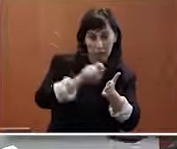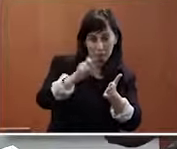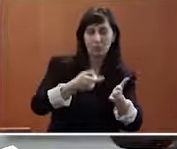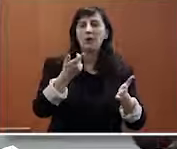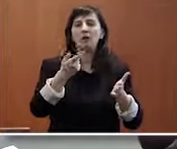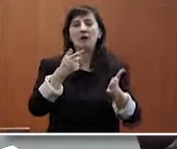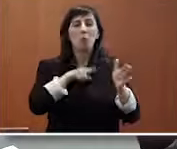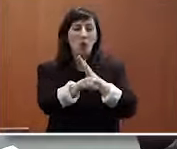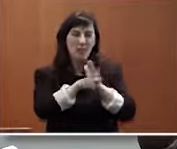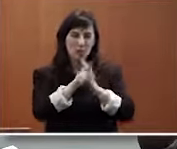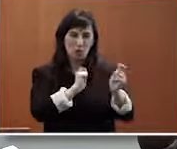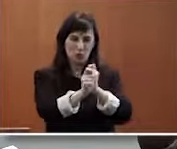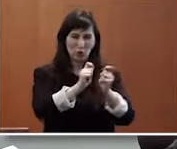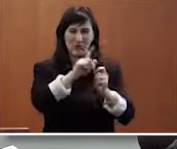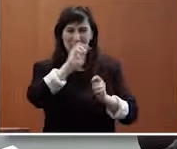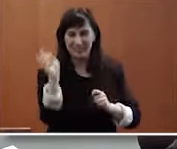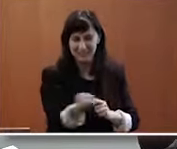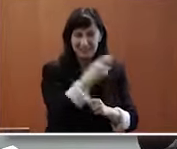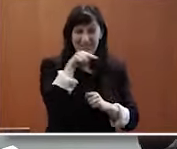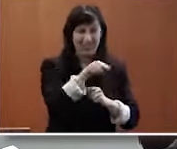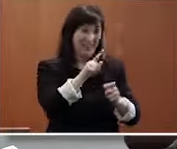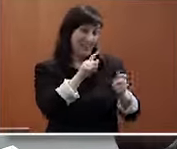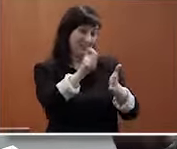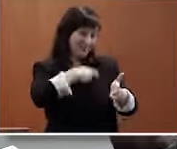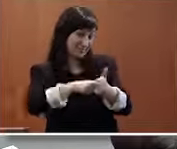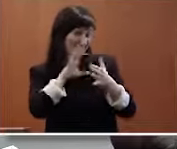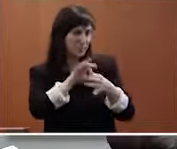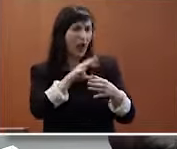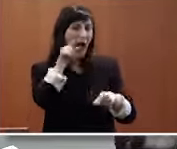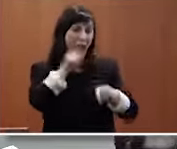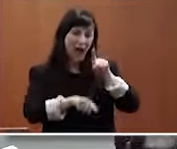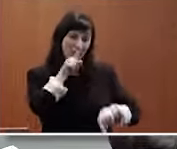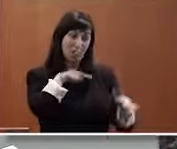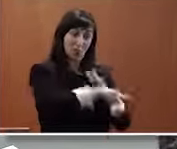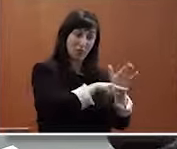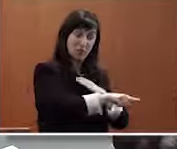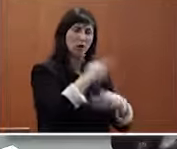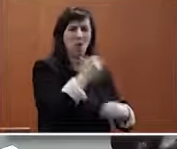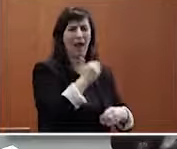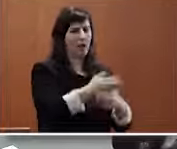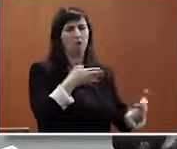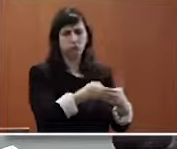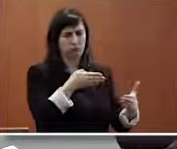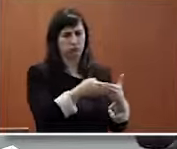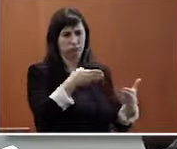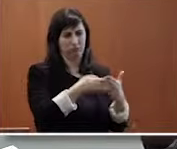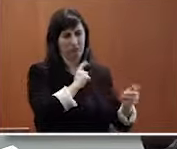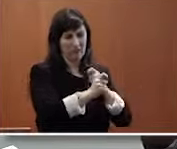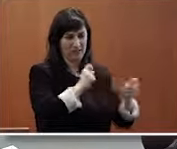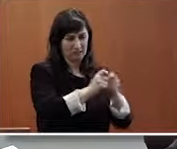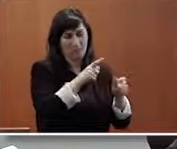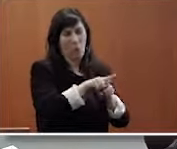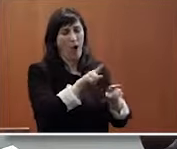en estos procesos que en estos procesos no haya barreras que en muchos casos no son de mala voluntad son fruto del desconocimiento pero que